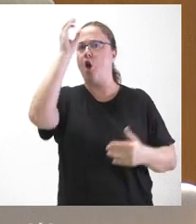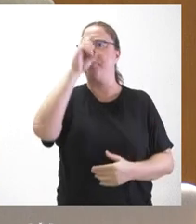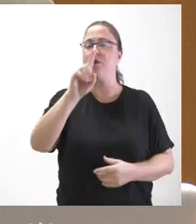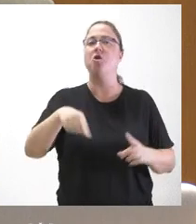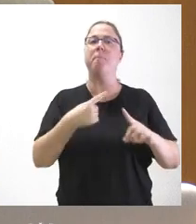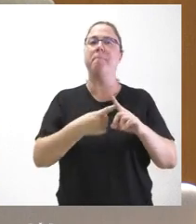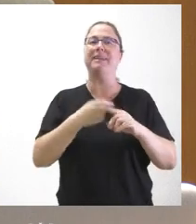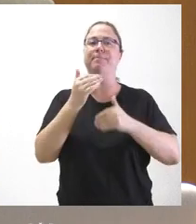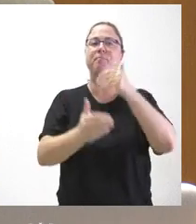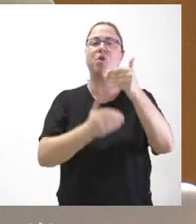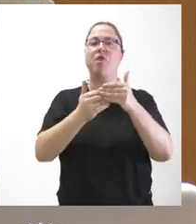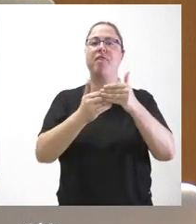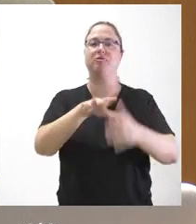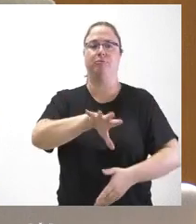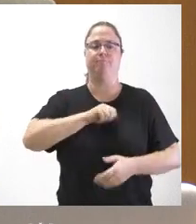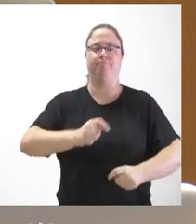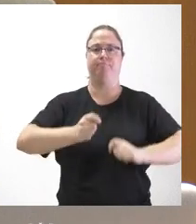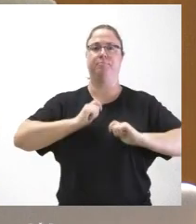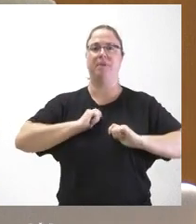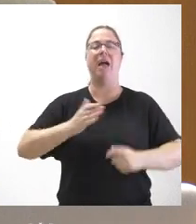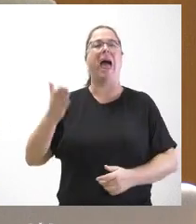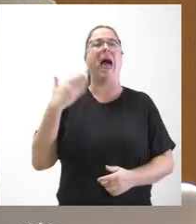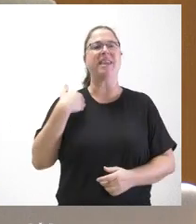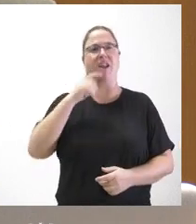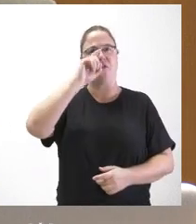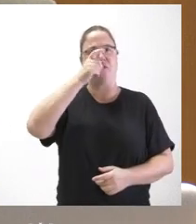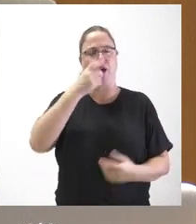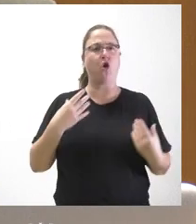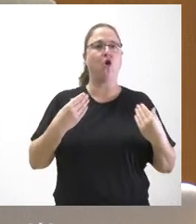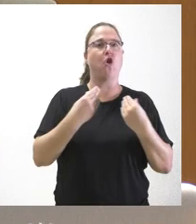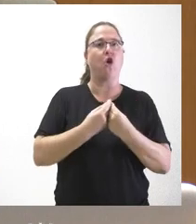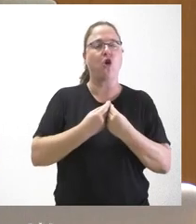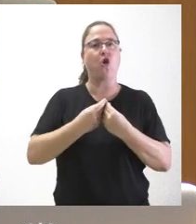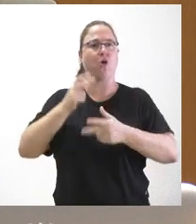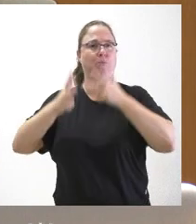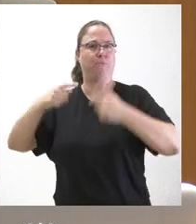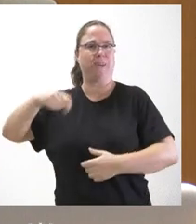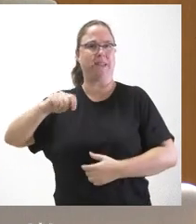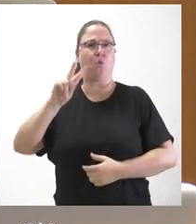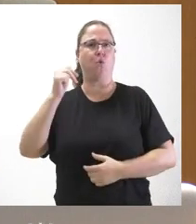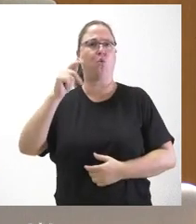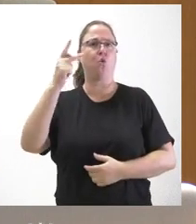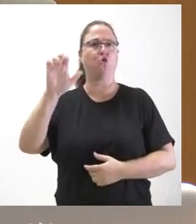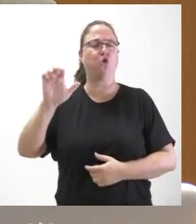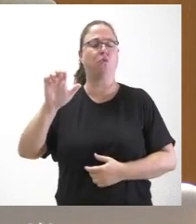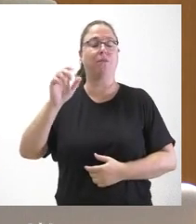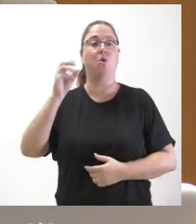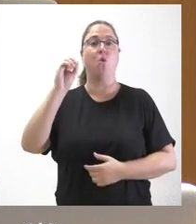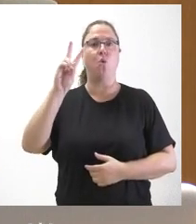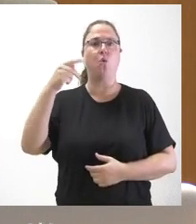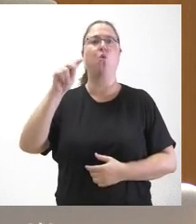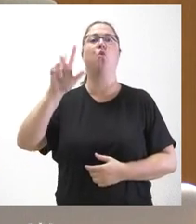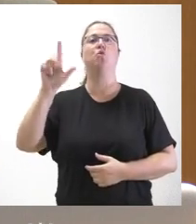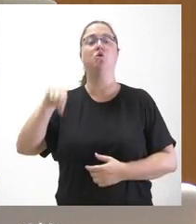proceso de investidura, ayer Feijos se reunió con el Endacari, con Íñigo Urcullu, en su ronda de contactos. Y hoy escribe